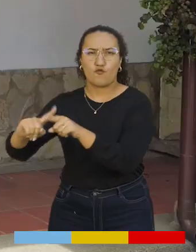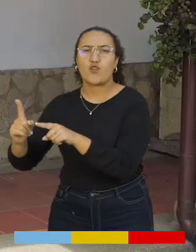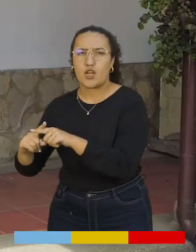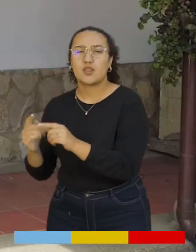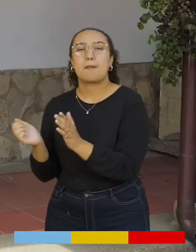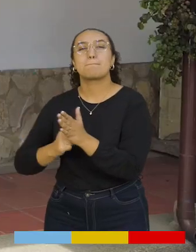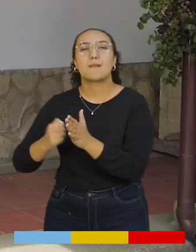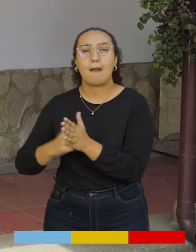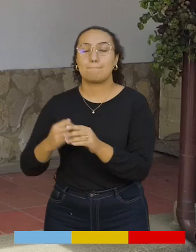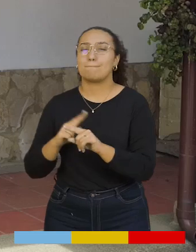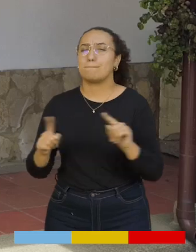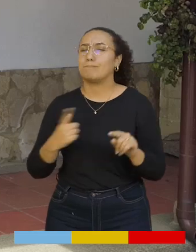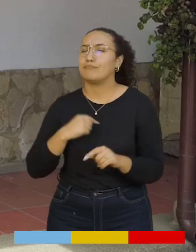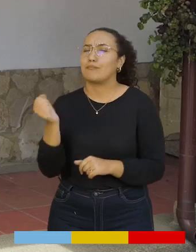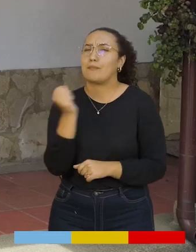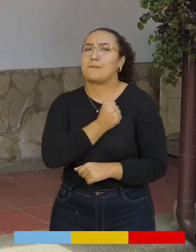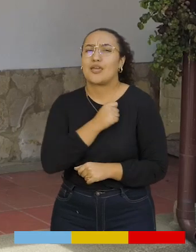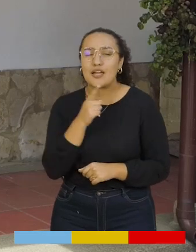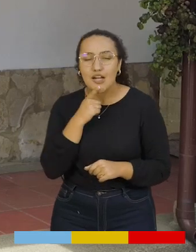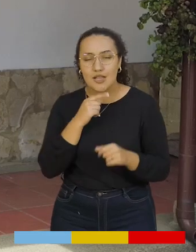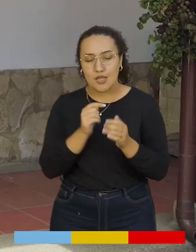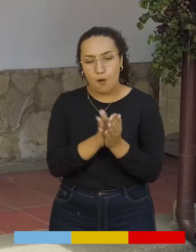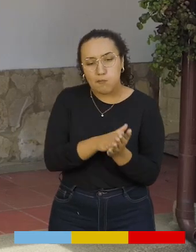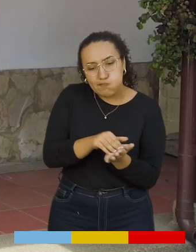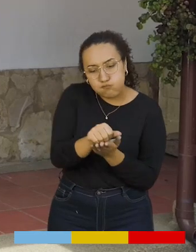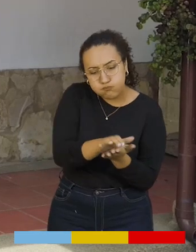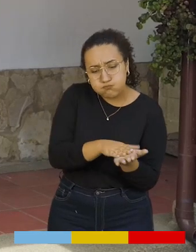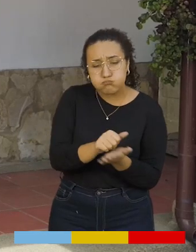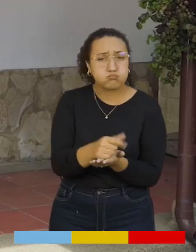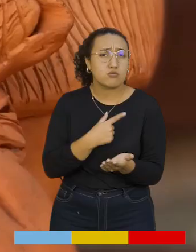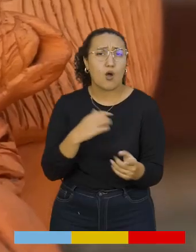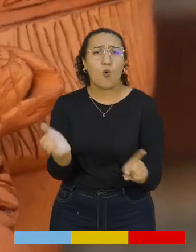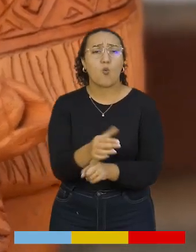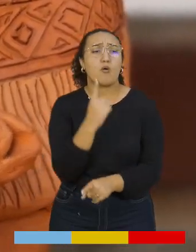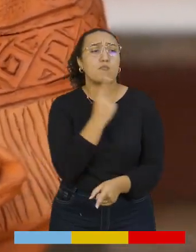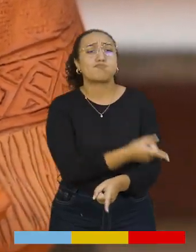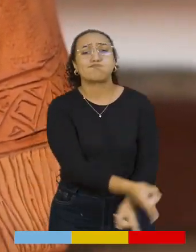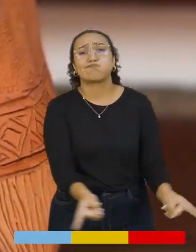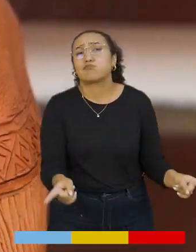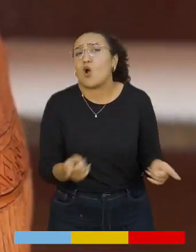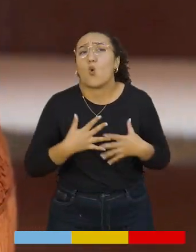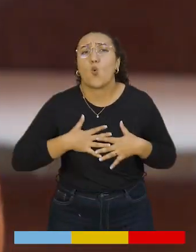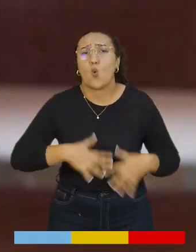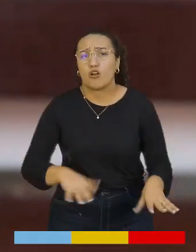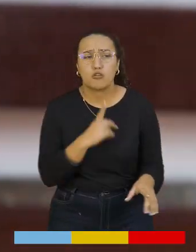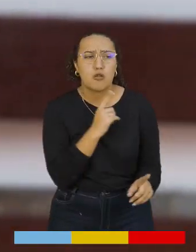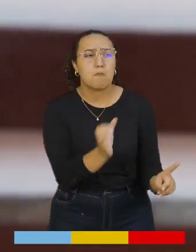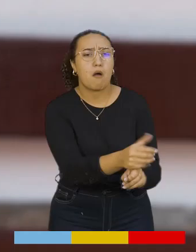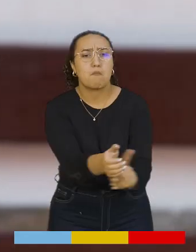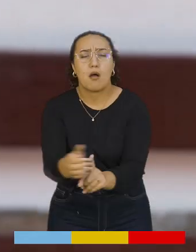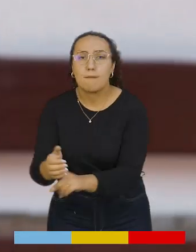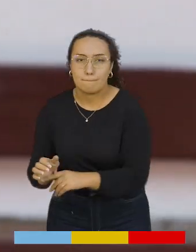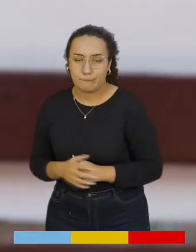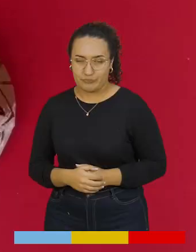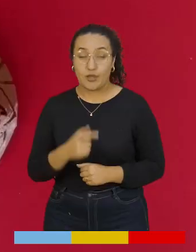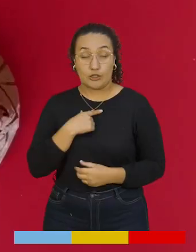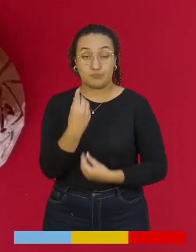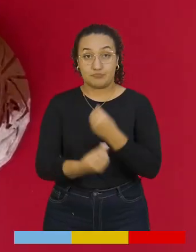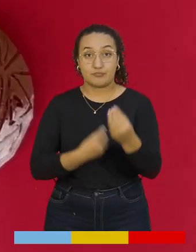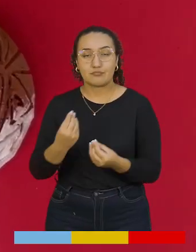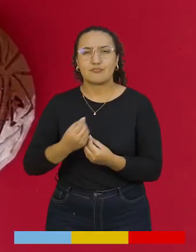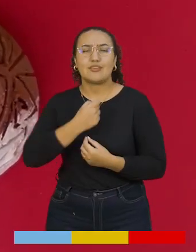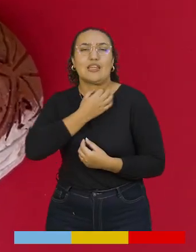es asequible. La arcilla usted la encuentra en cualquier parte. Yo hago hasta de pronto otras, otras como unas joyas,